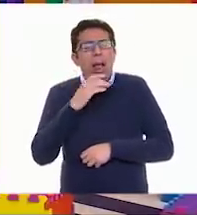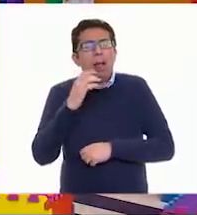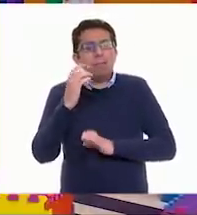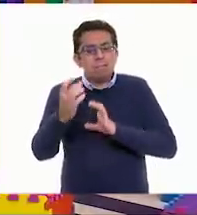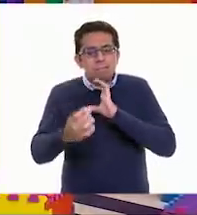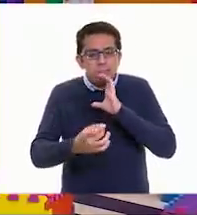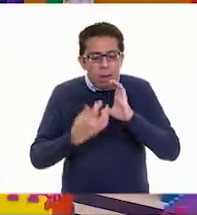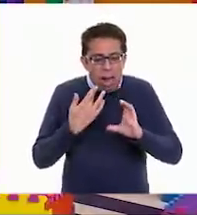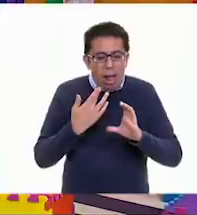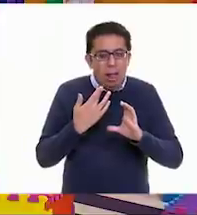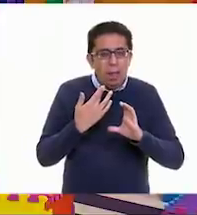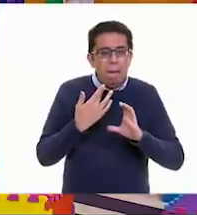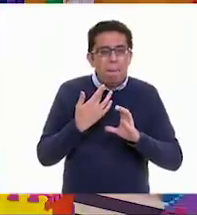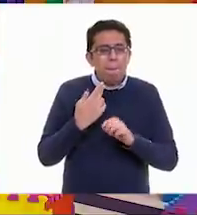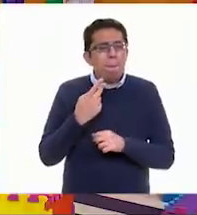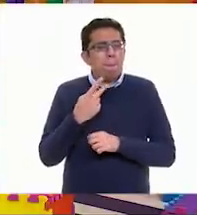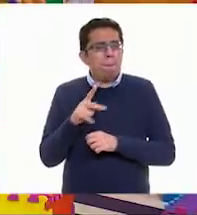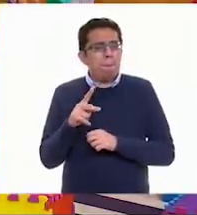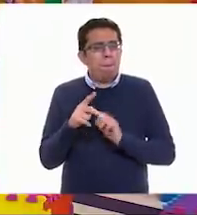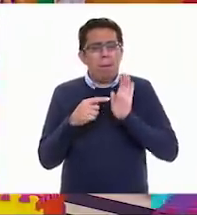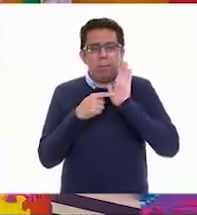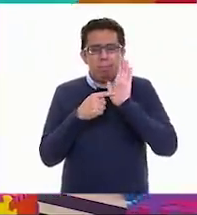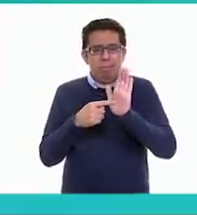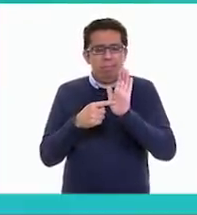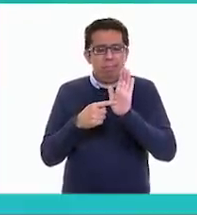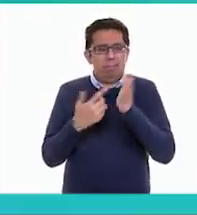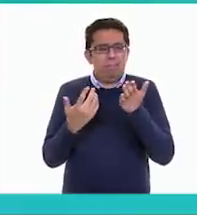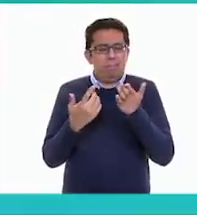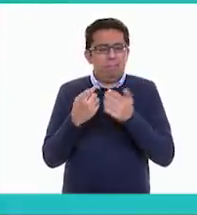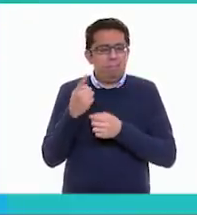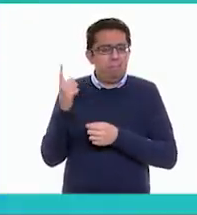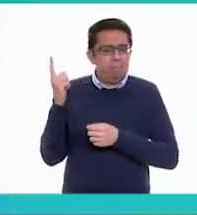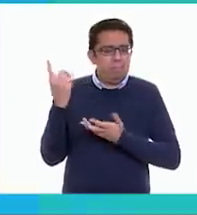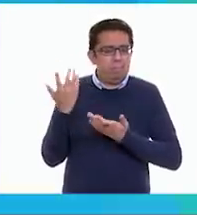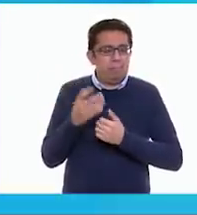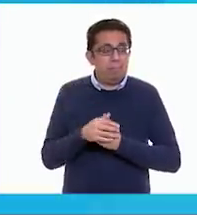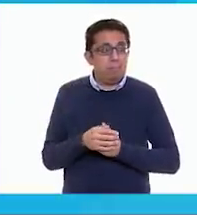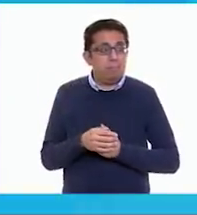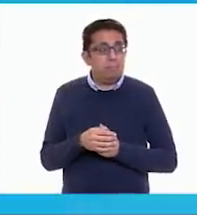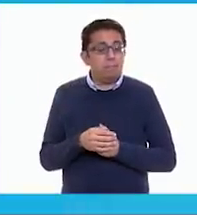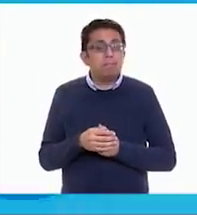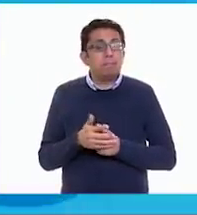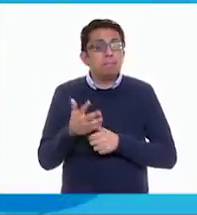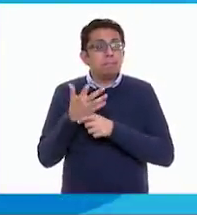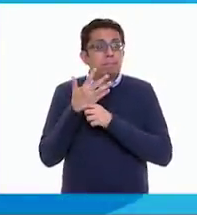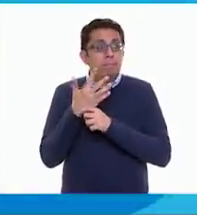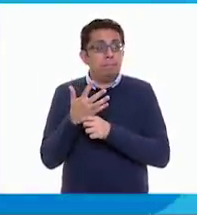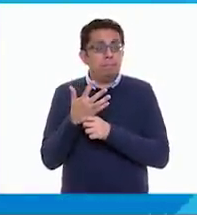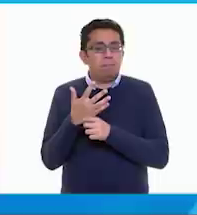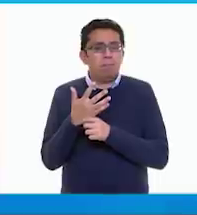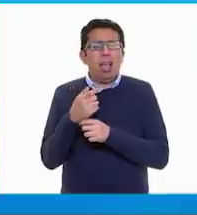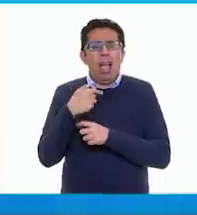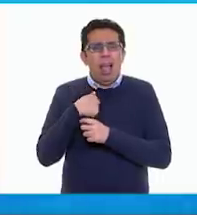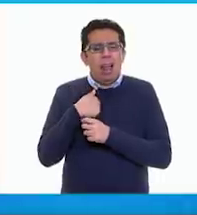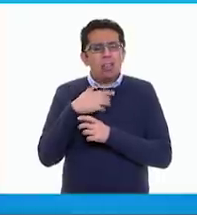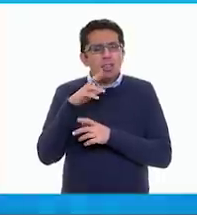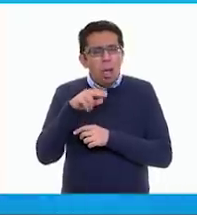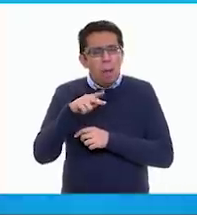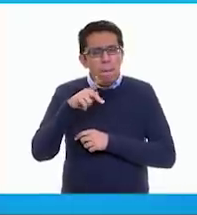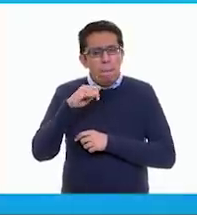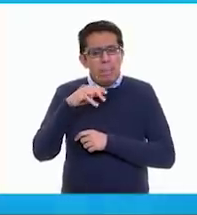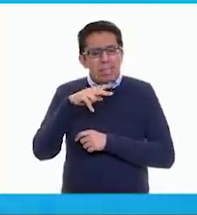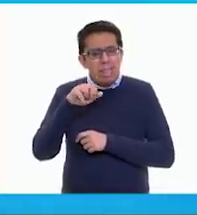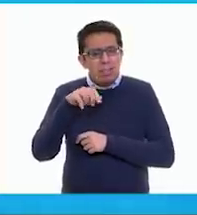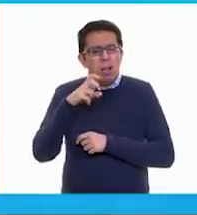mensaje de texto, pero es que miren qué mensaje de texto me mandó. Y el mensaje dice, no me andes piñando, eso